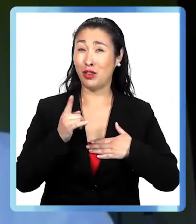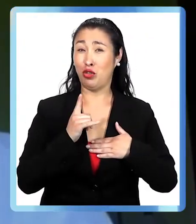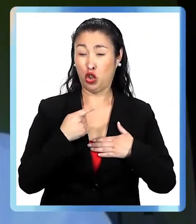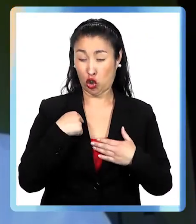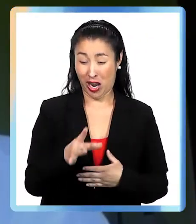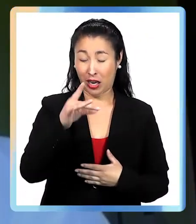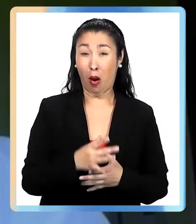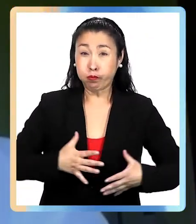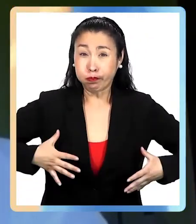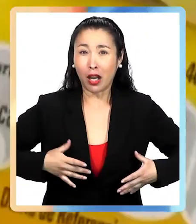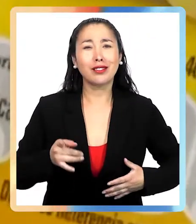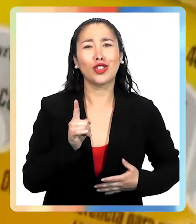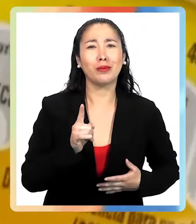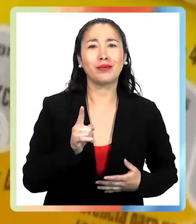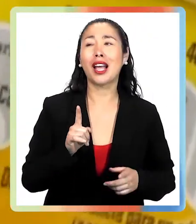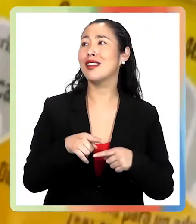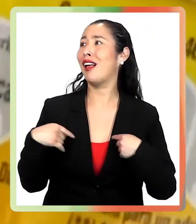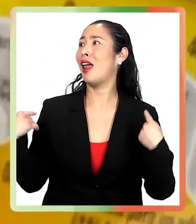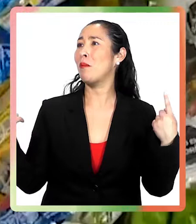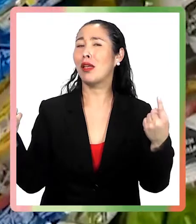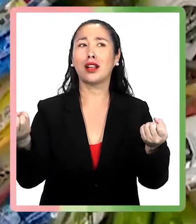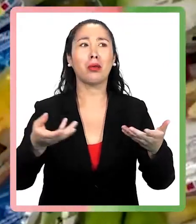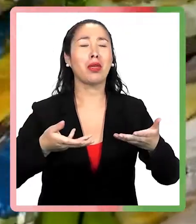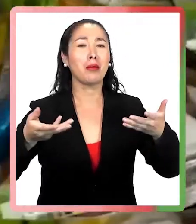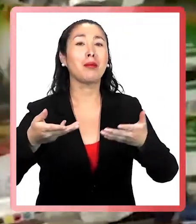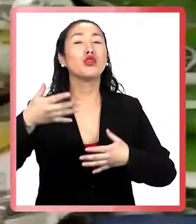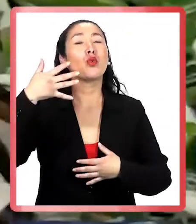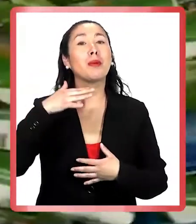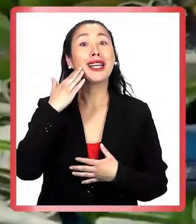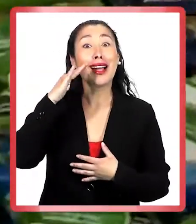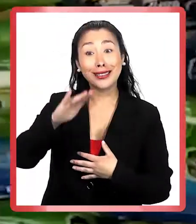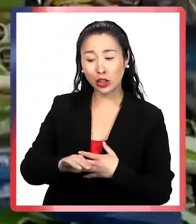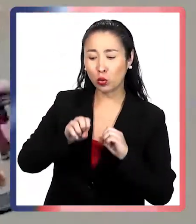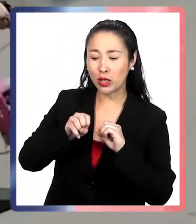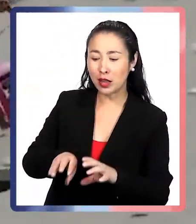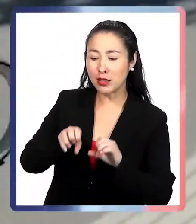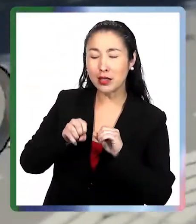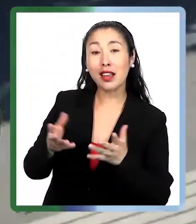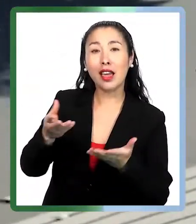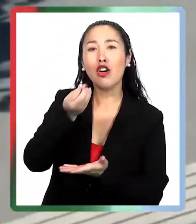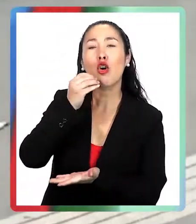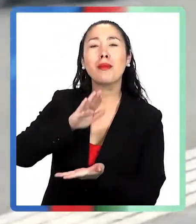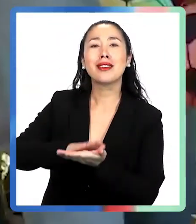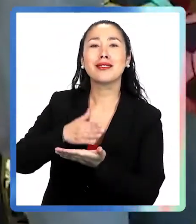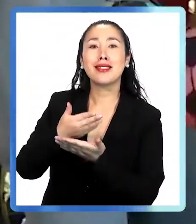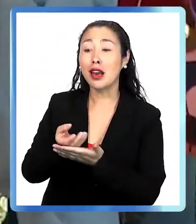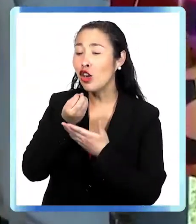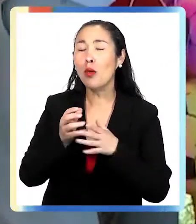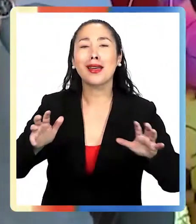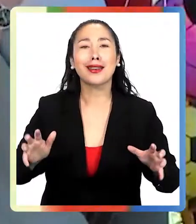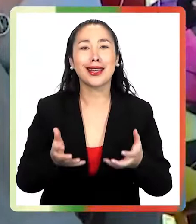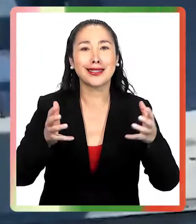Uno no elige ser obeso, es el ambiente. Entonces, por eso es tan importante que a los niños se les enseñe a comer sano, que coman